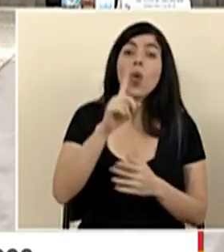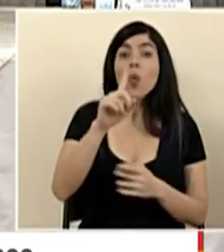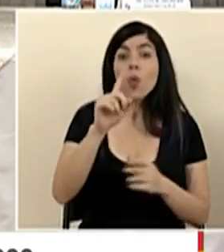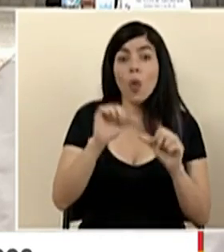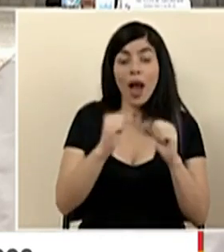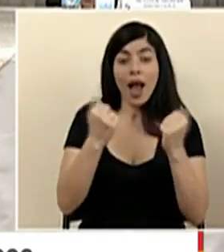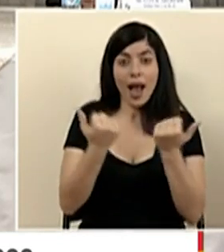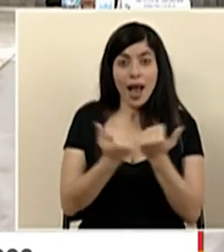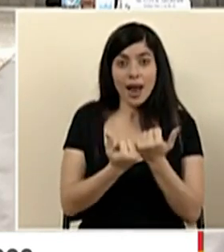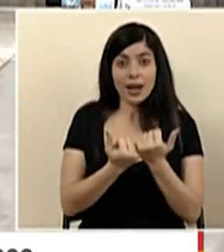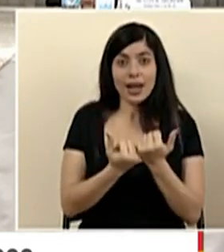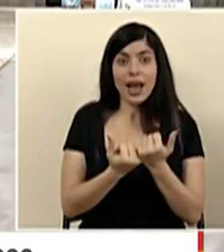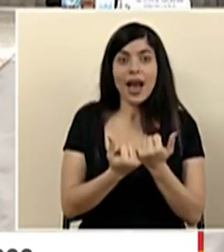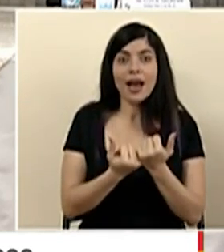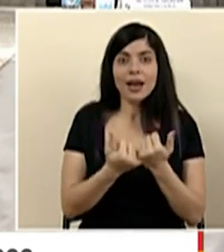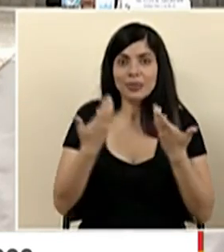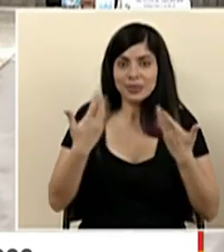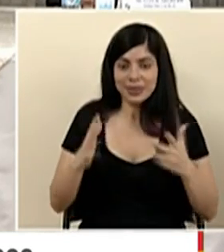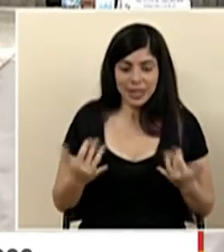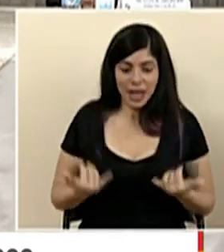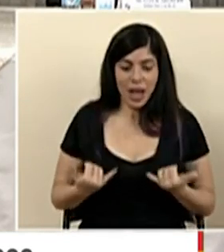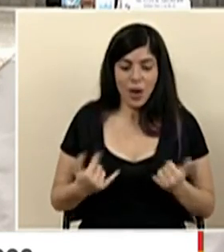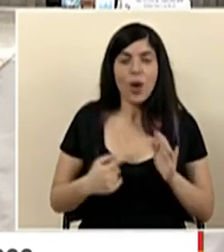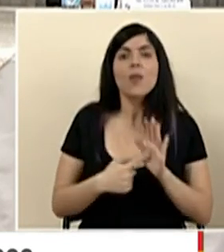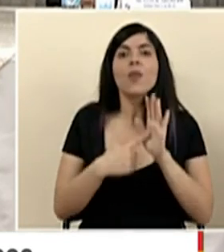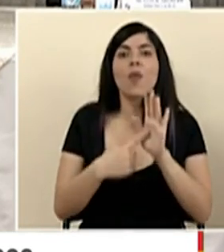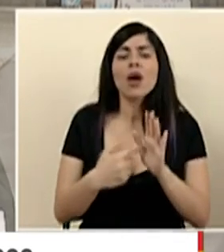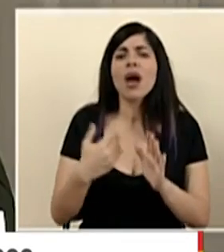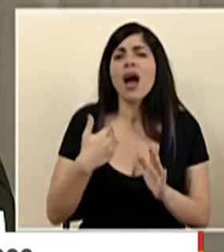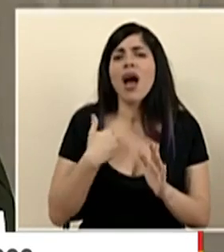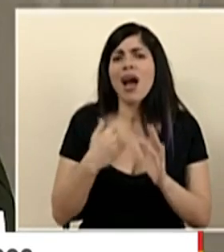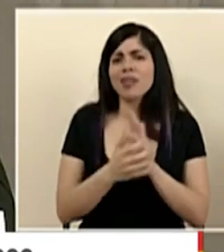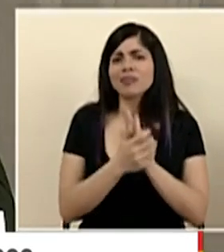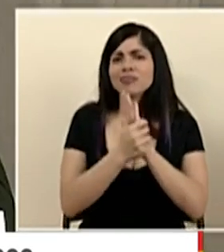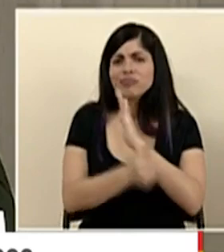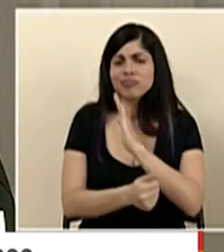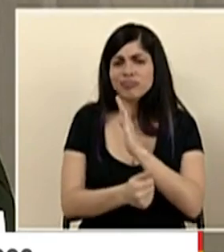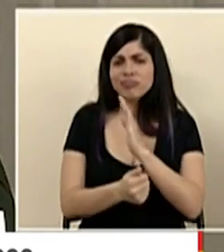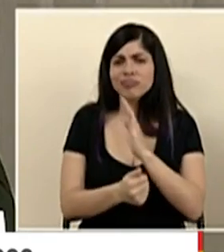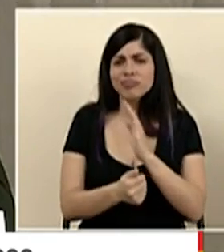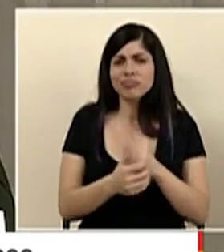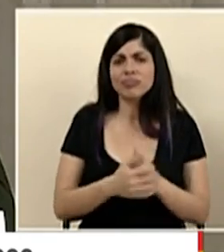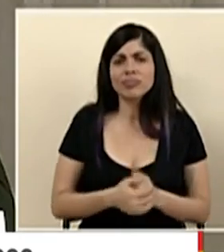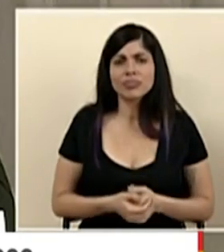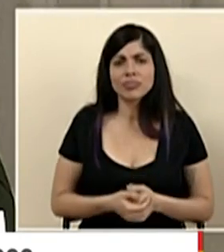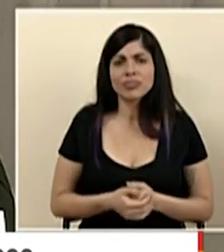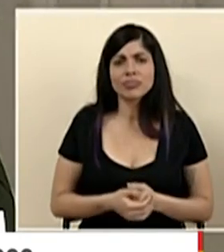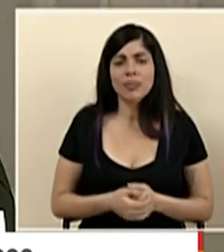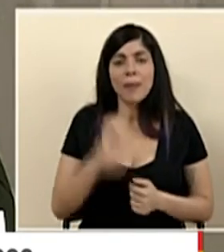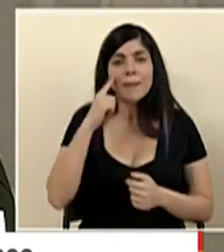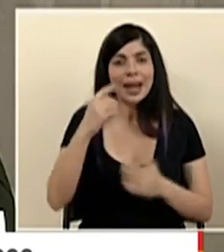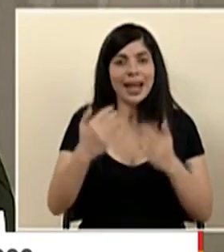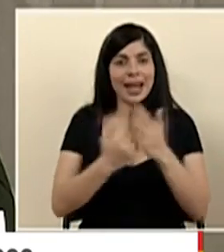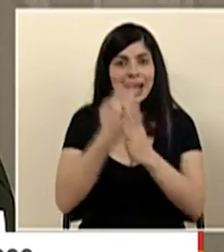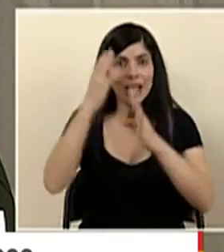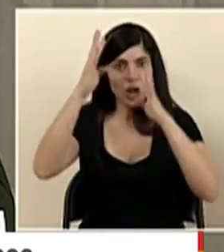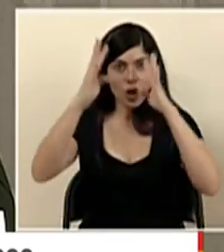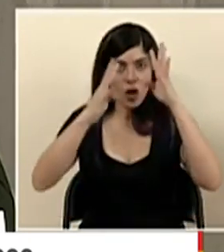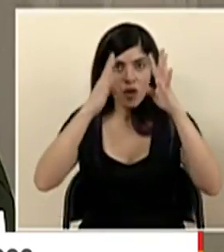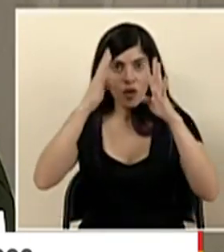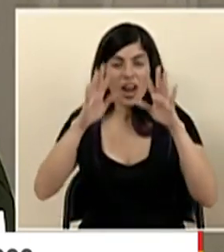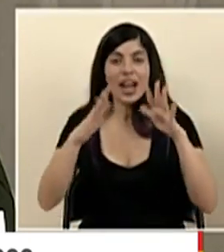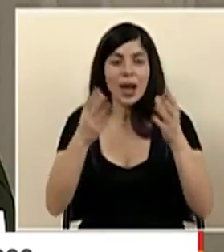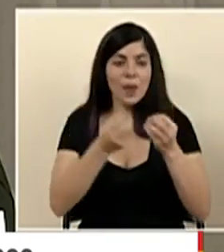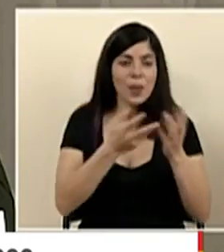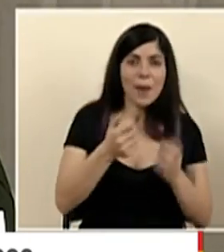que somos como lo estamos demostrando tenemos una gran capacidad de de innovación es en la